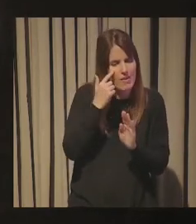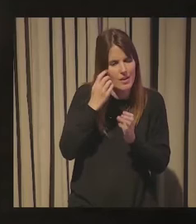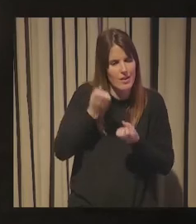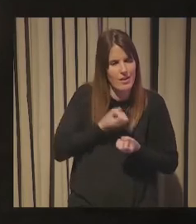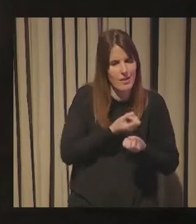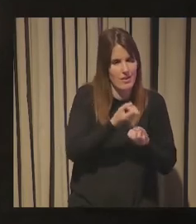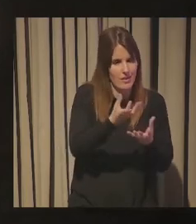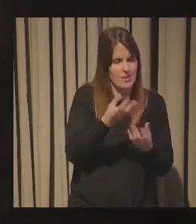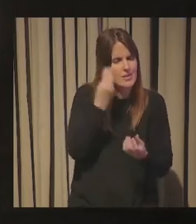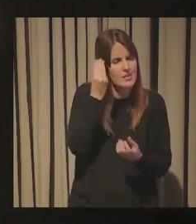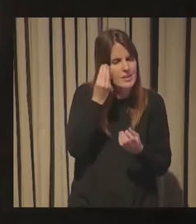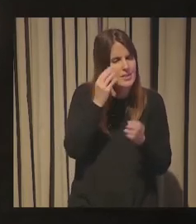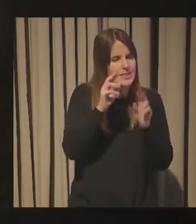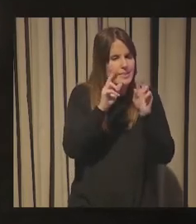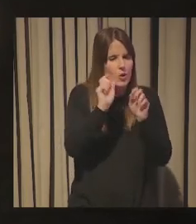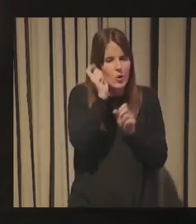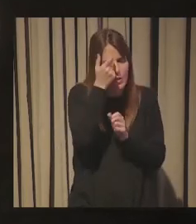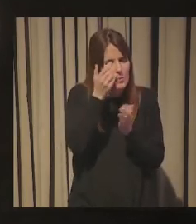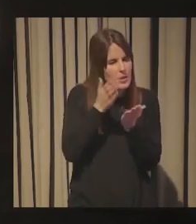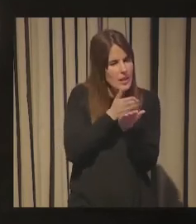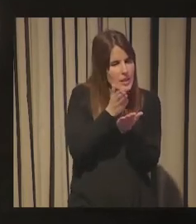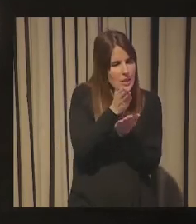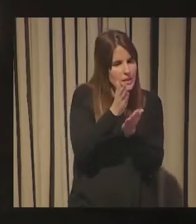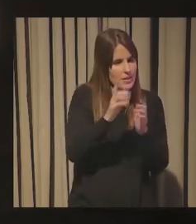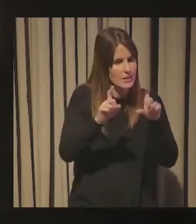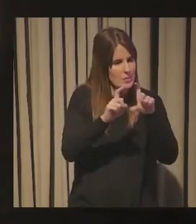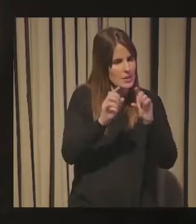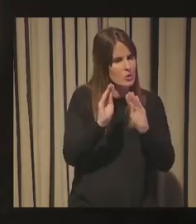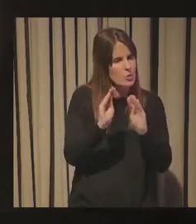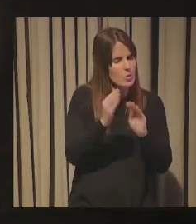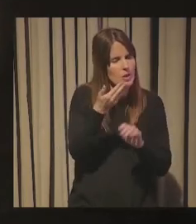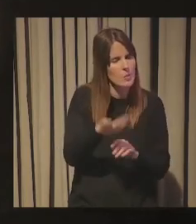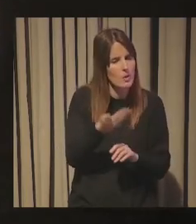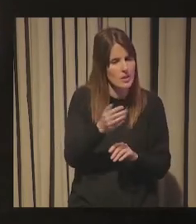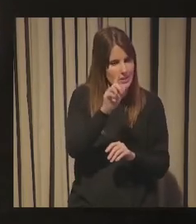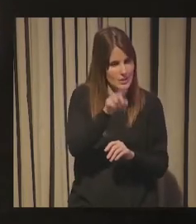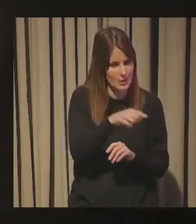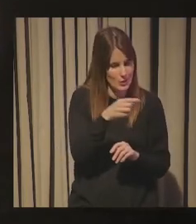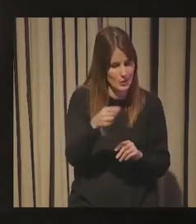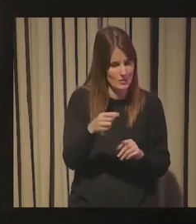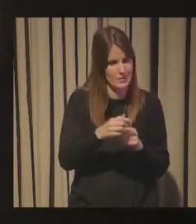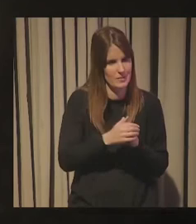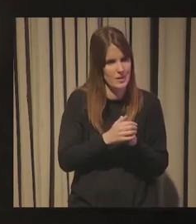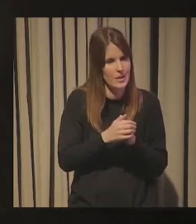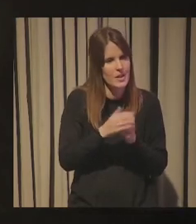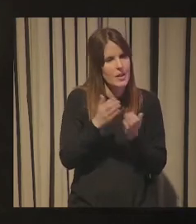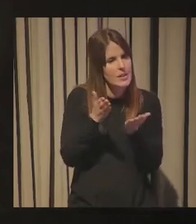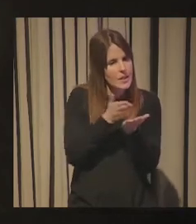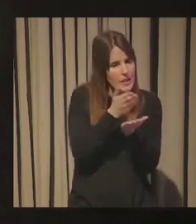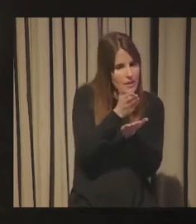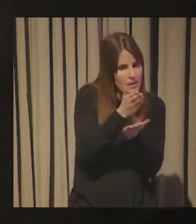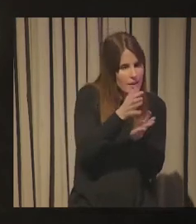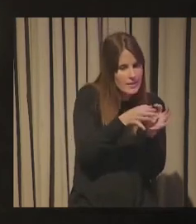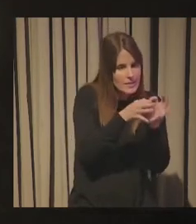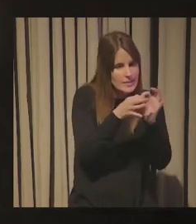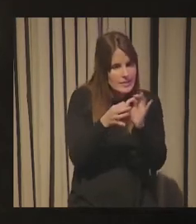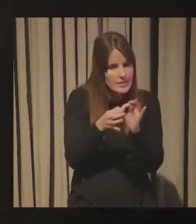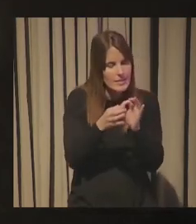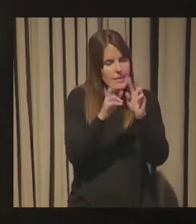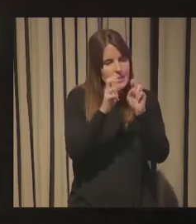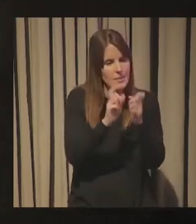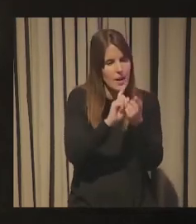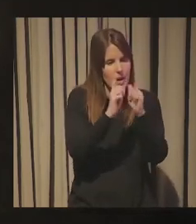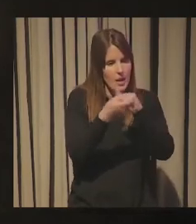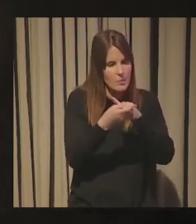qué importancia tienen las tendencias en su organización y cómo las descienden y cómo las emplean para el cambio, para la toma de